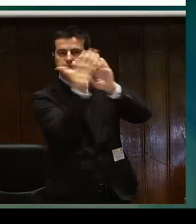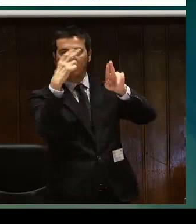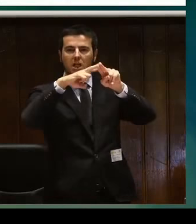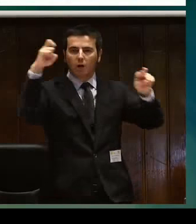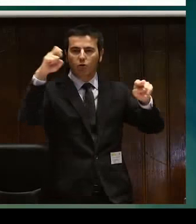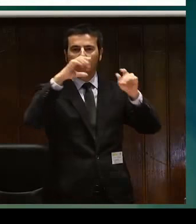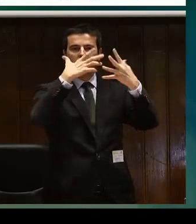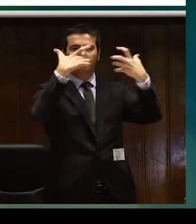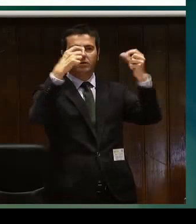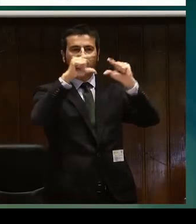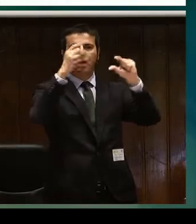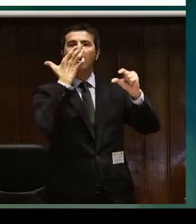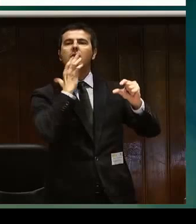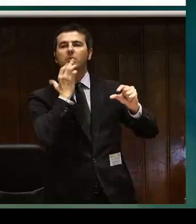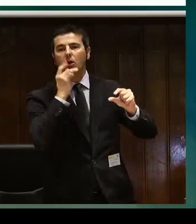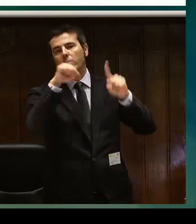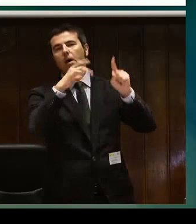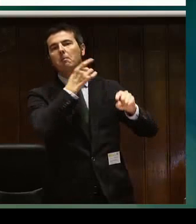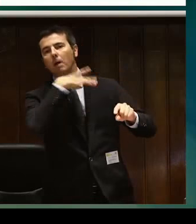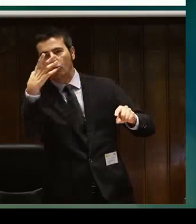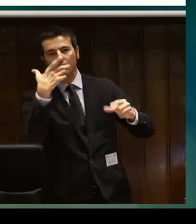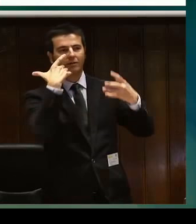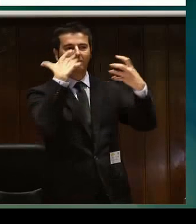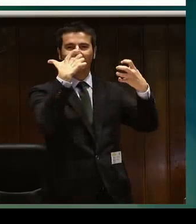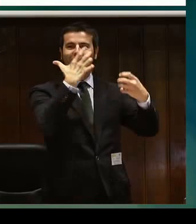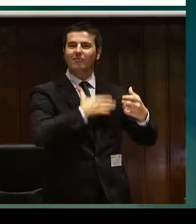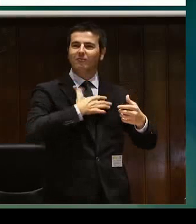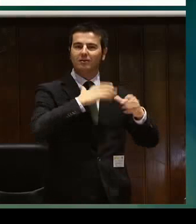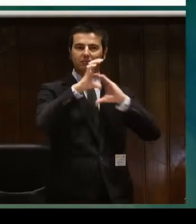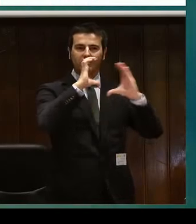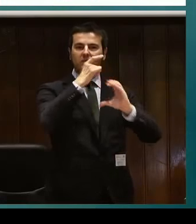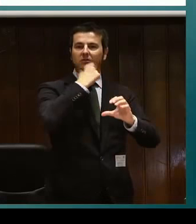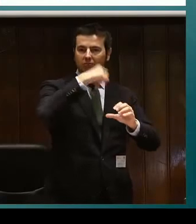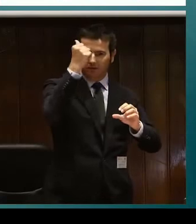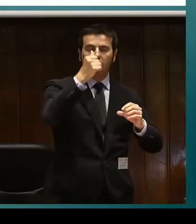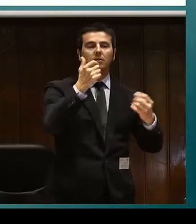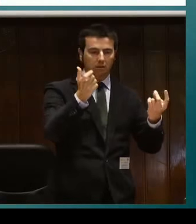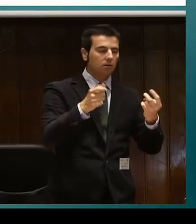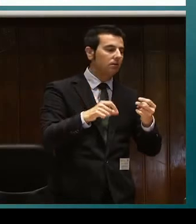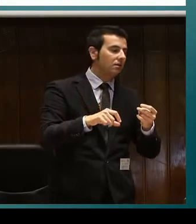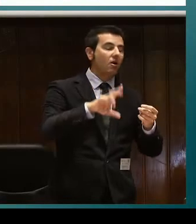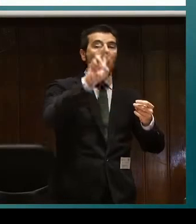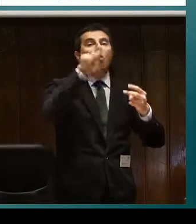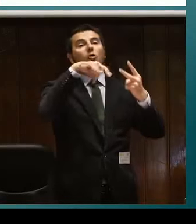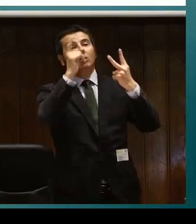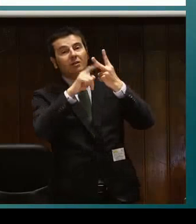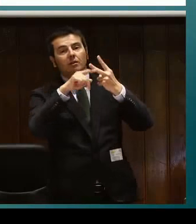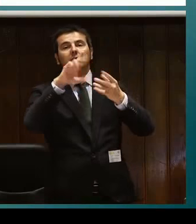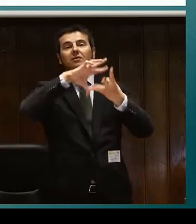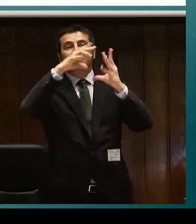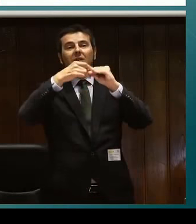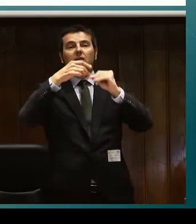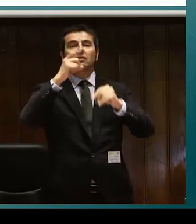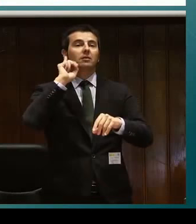aunque las personas sordociegas necesitamos las adaptaciones de la pantalla necesarias para que sea visualmente más